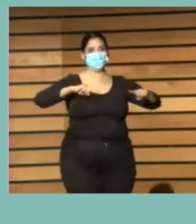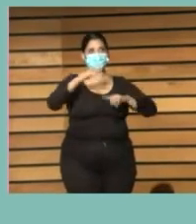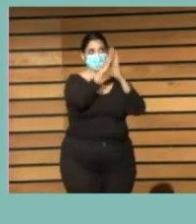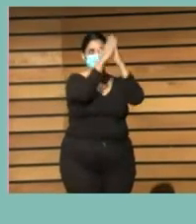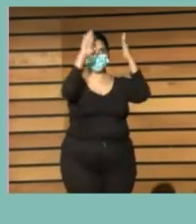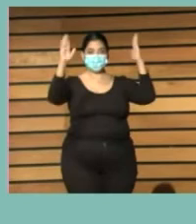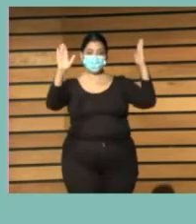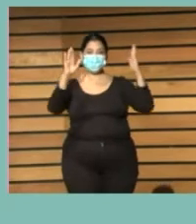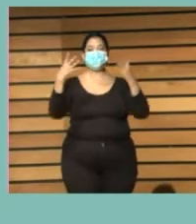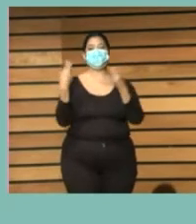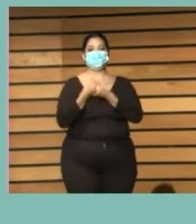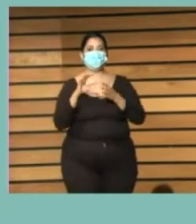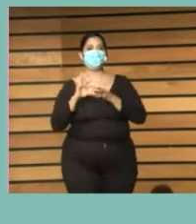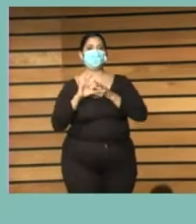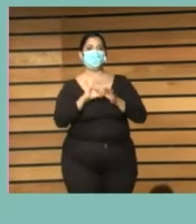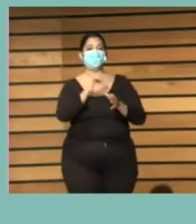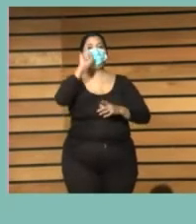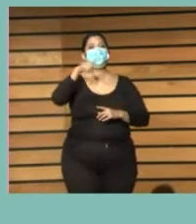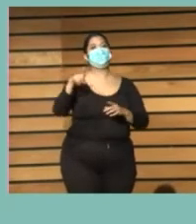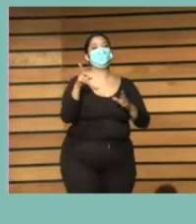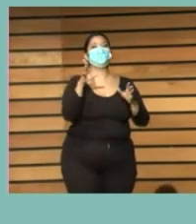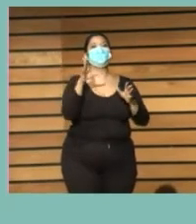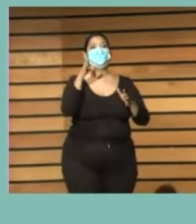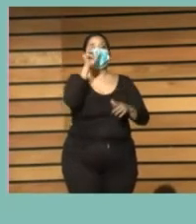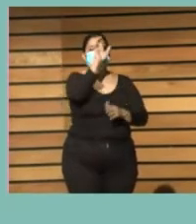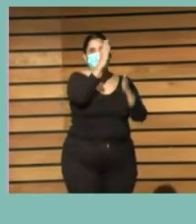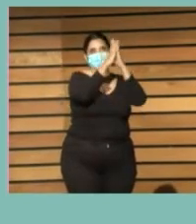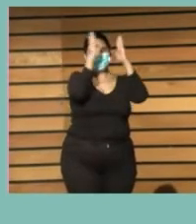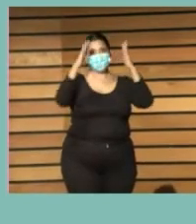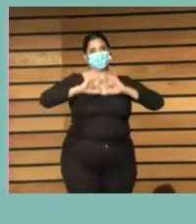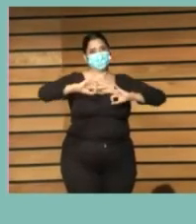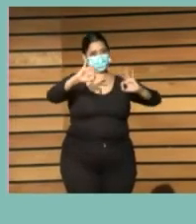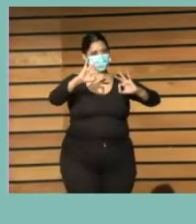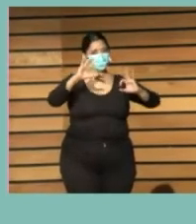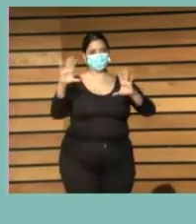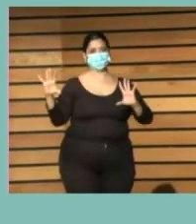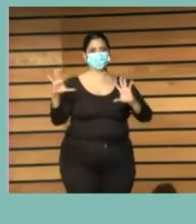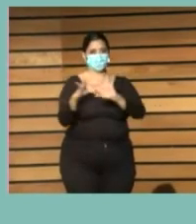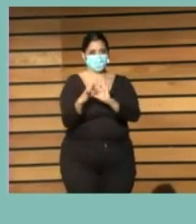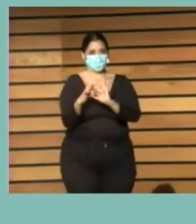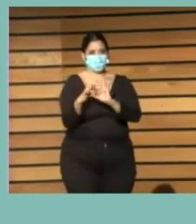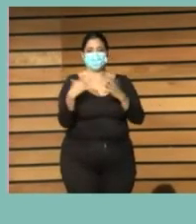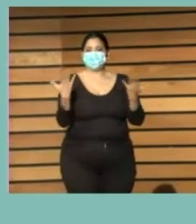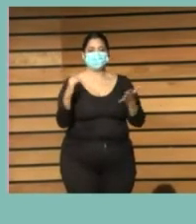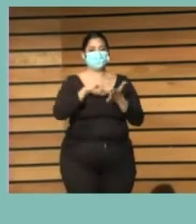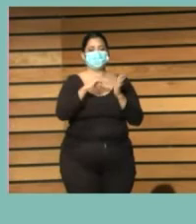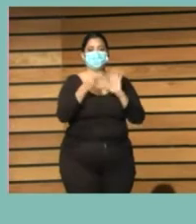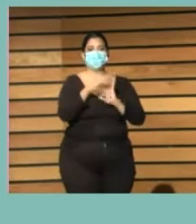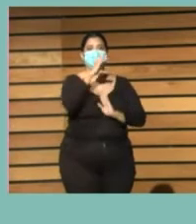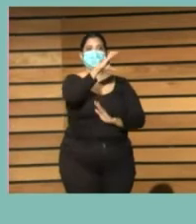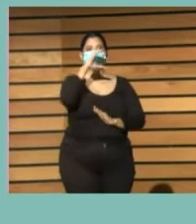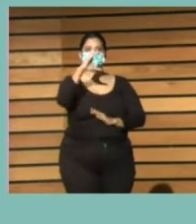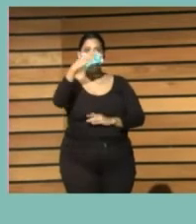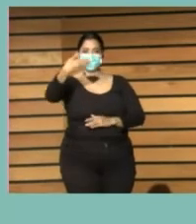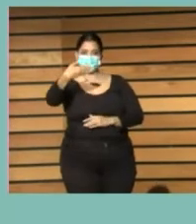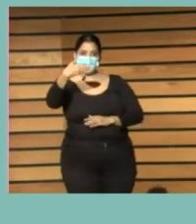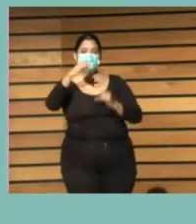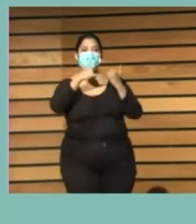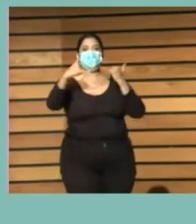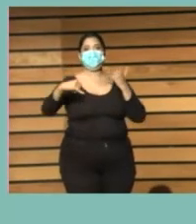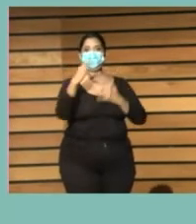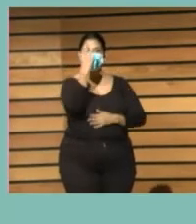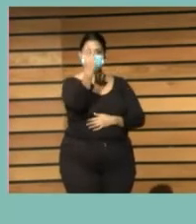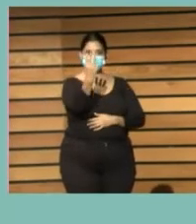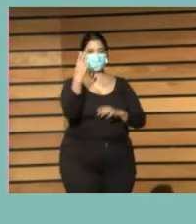y la Comisión Técnica de Bibliotecas Especializadas. Se enmarca dentro del tercer plan estratégico del CCB, la línea 3 de visibilidad